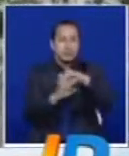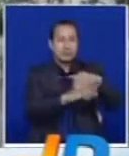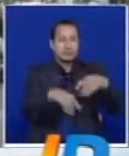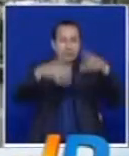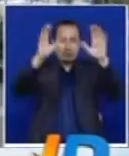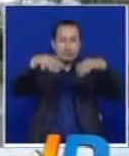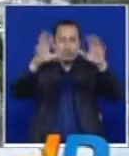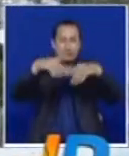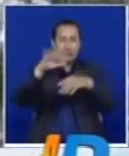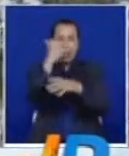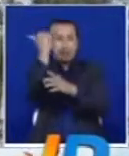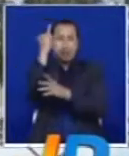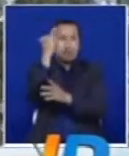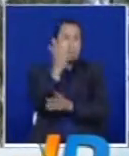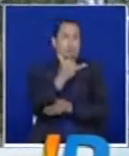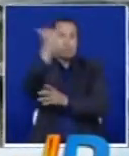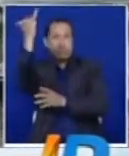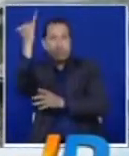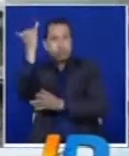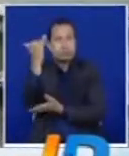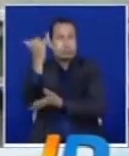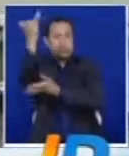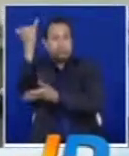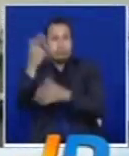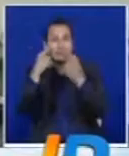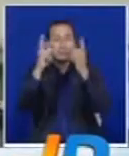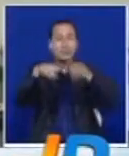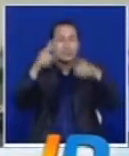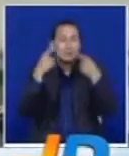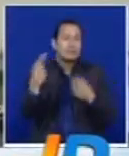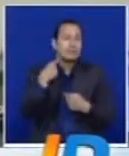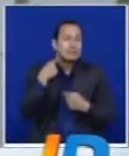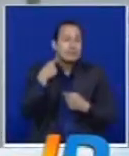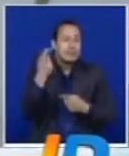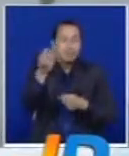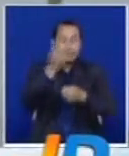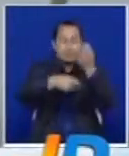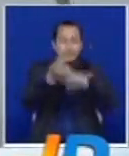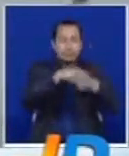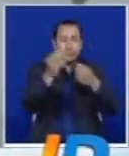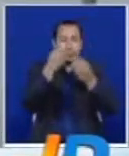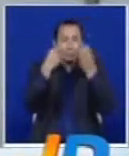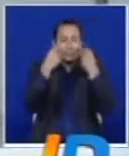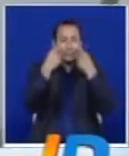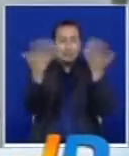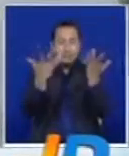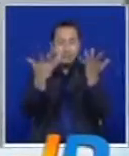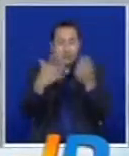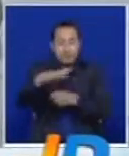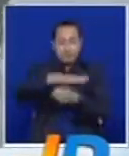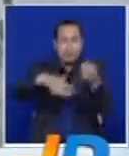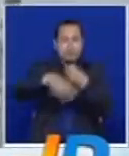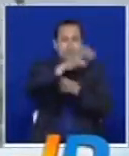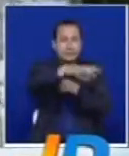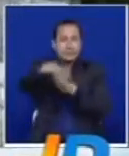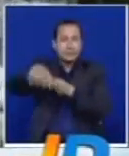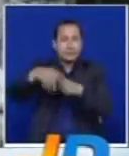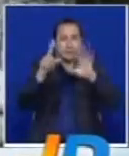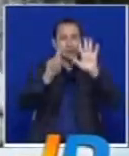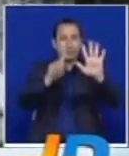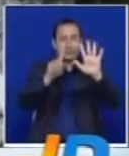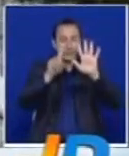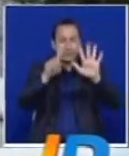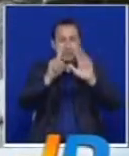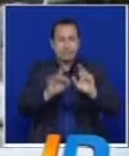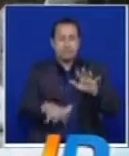derribaron 12 árboles, averiaron los techos de dos plazas de mercado y causaron inundaciones en seis barrios de la Comuna 5. Un